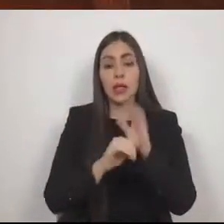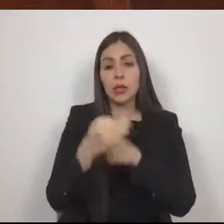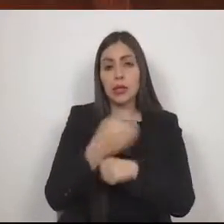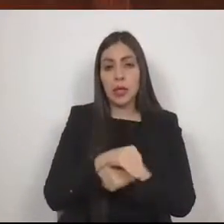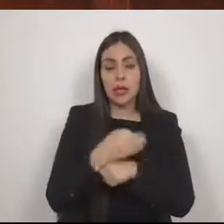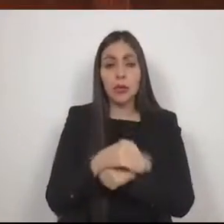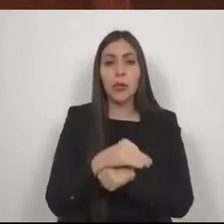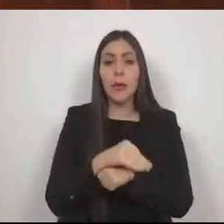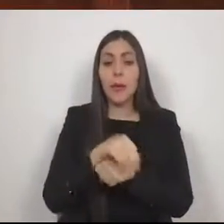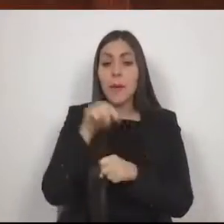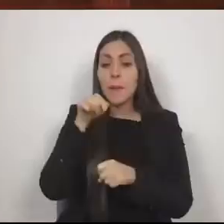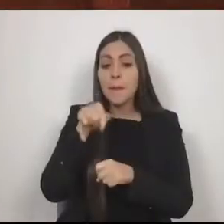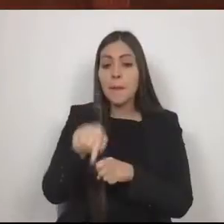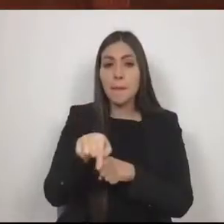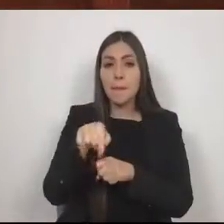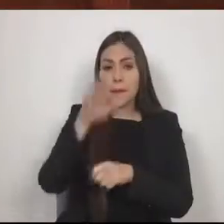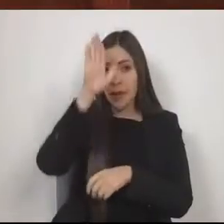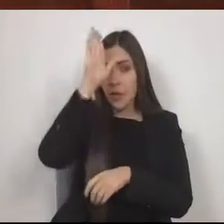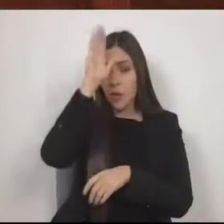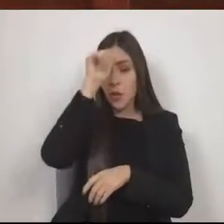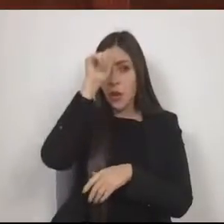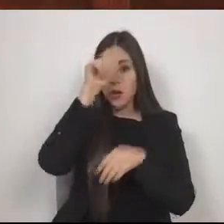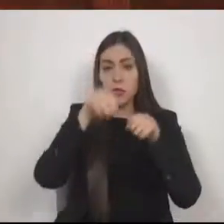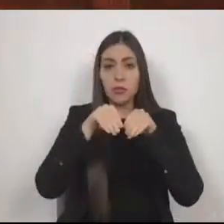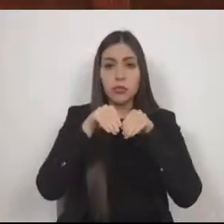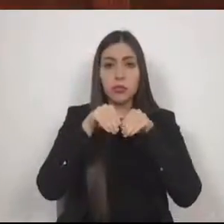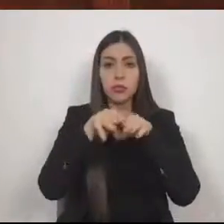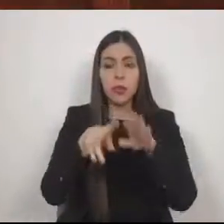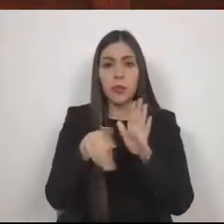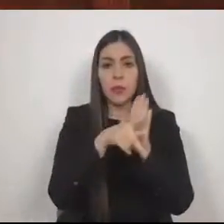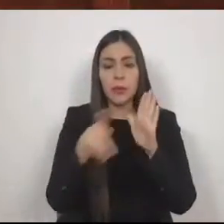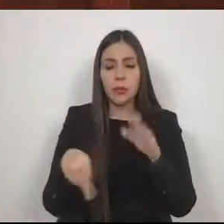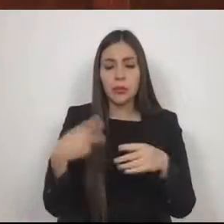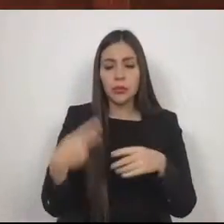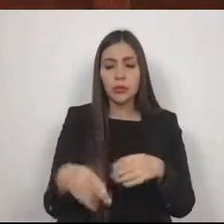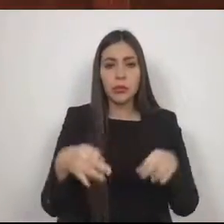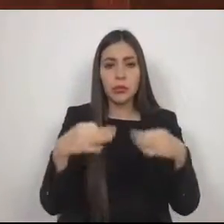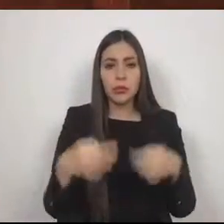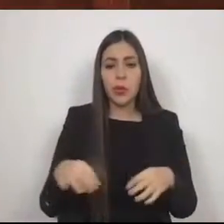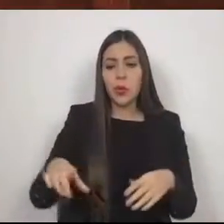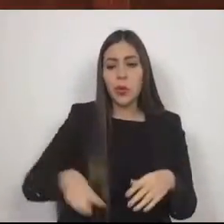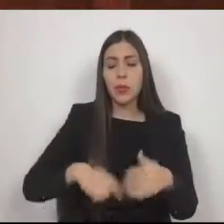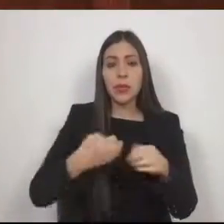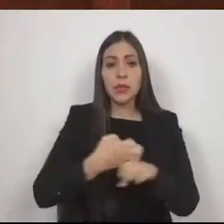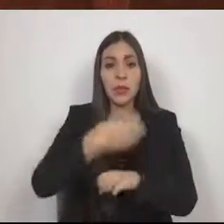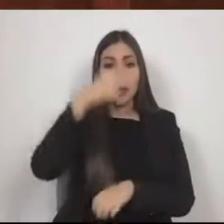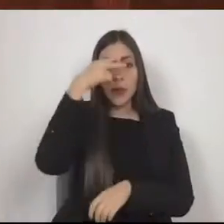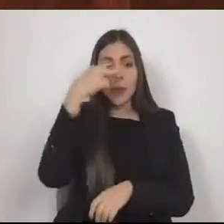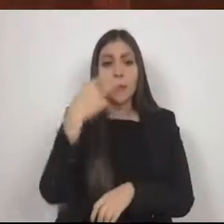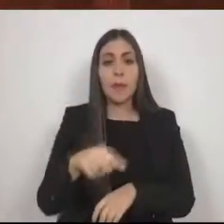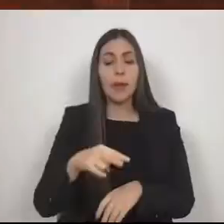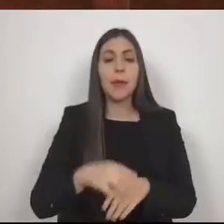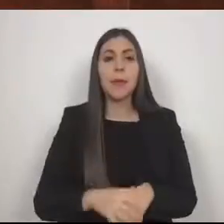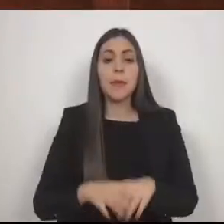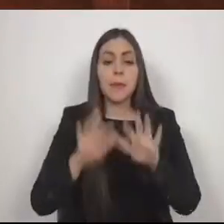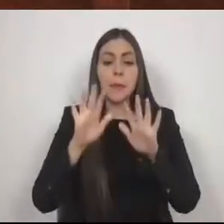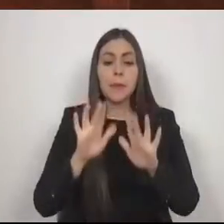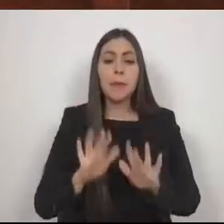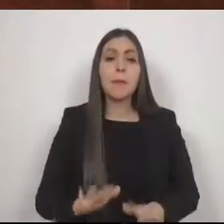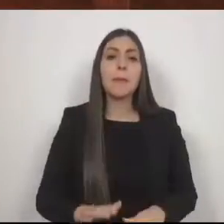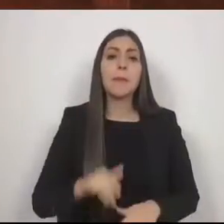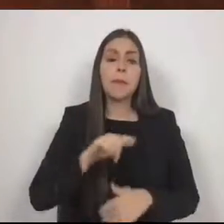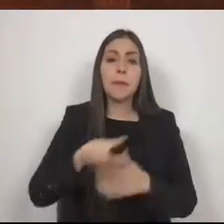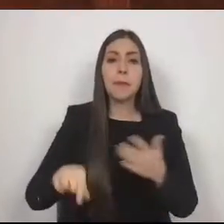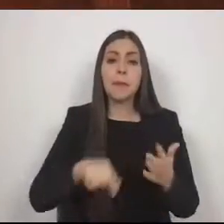Publíquese el presente acuerdo en el periódico oficial Gaceta del Gobierno del Estado de México, dado en el recinto oficial del Poder